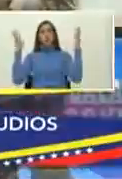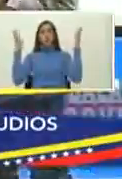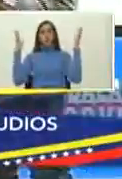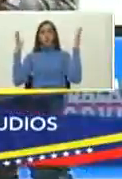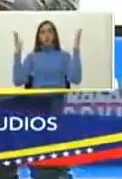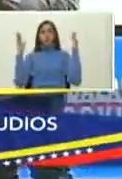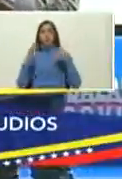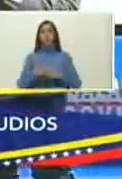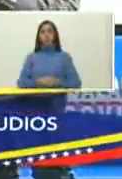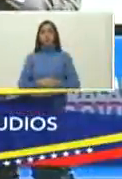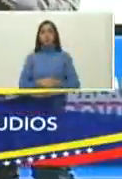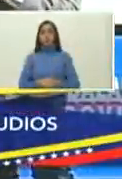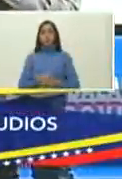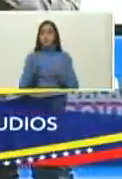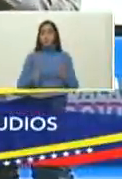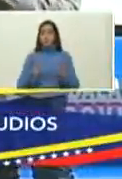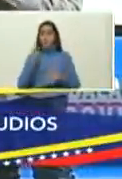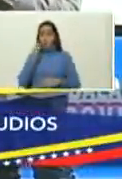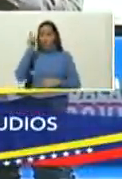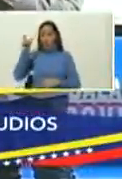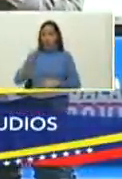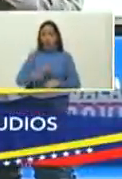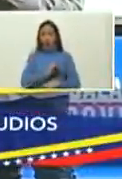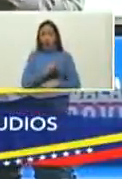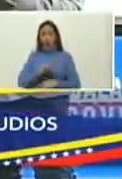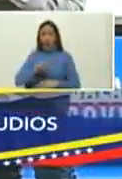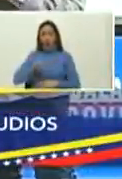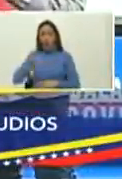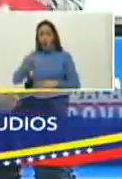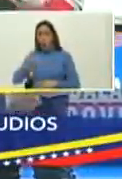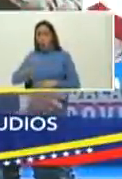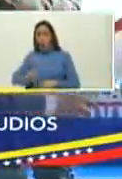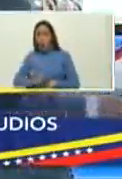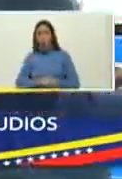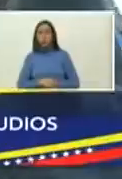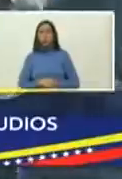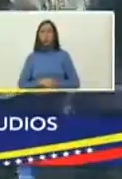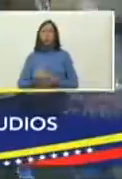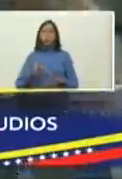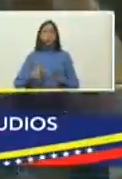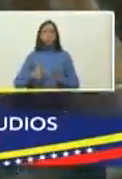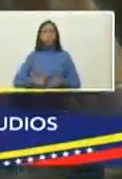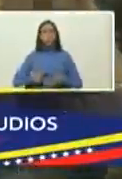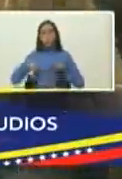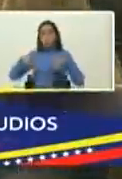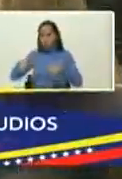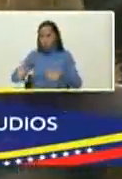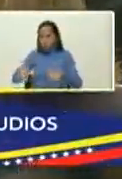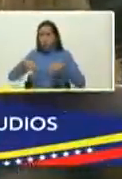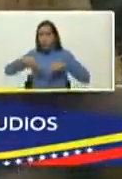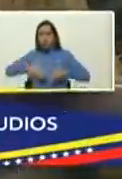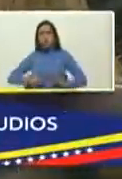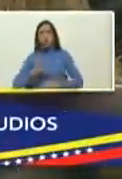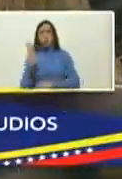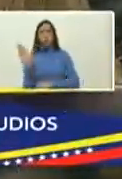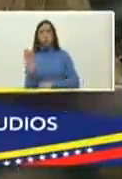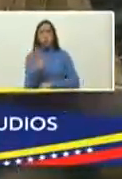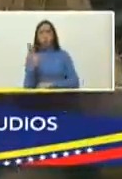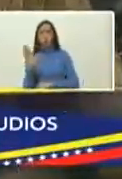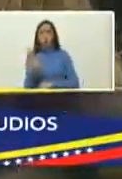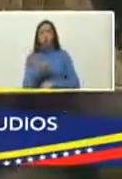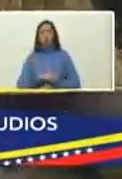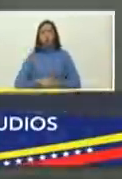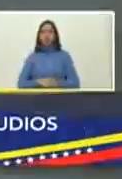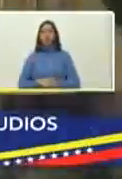el ganador Carlos Eduardo Gómez Gómez ganador de este premio que nació en Colombia un premio también